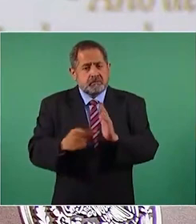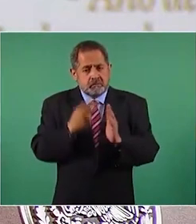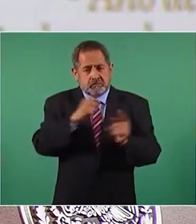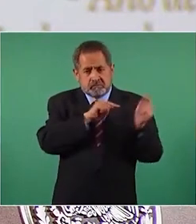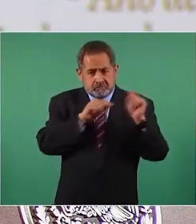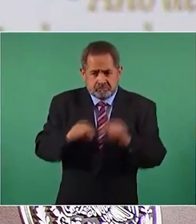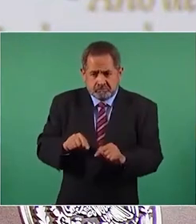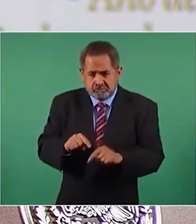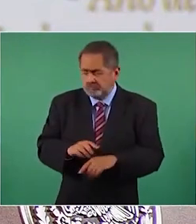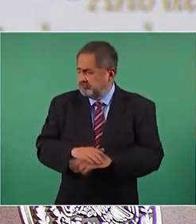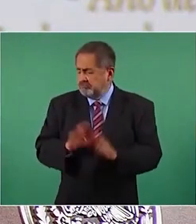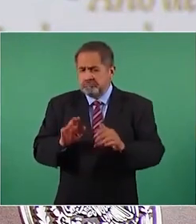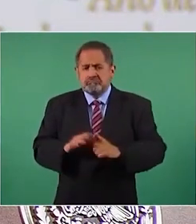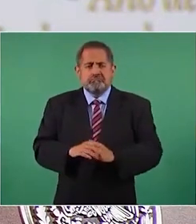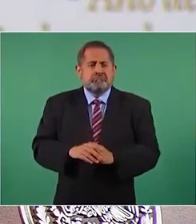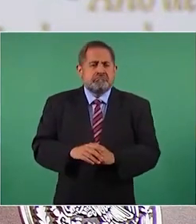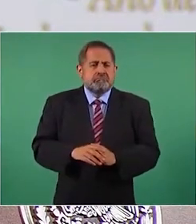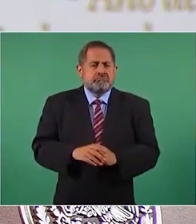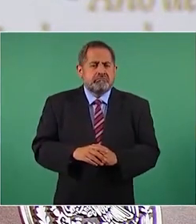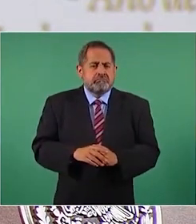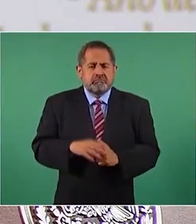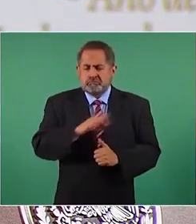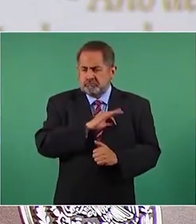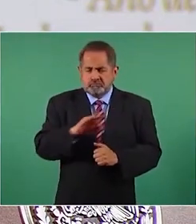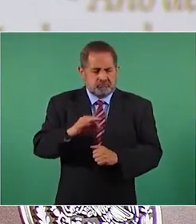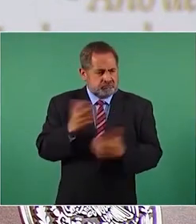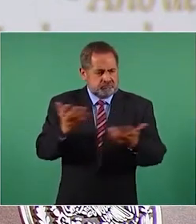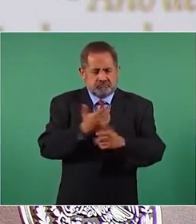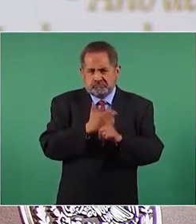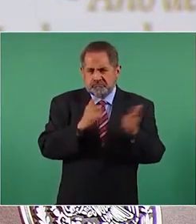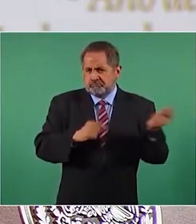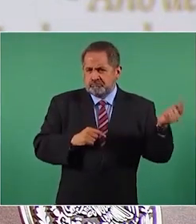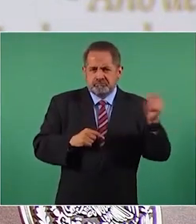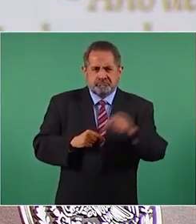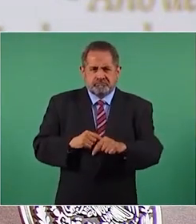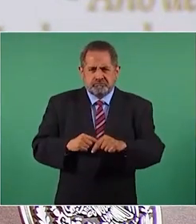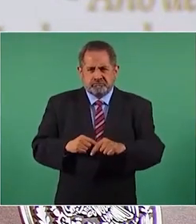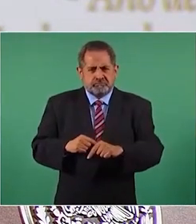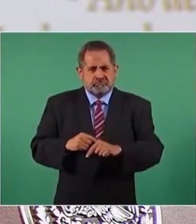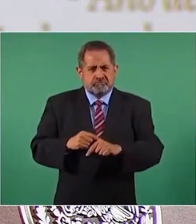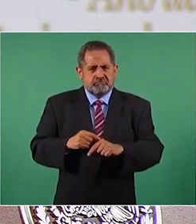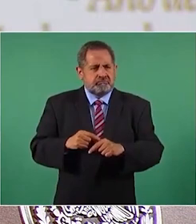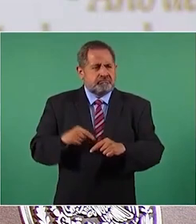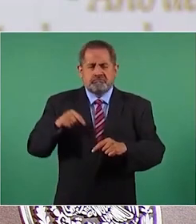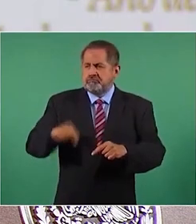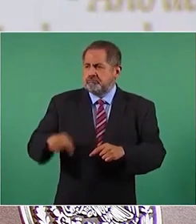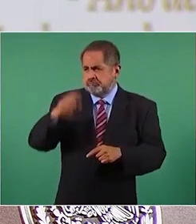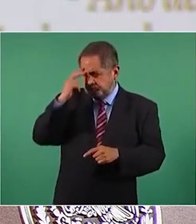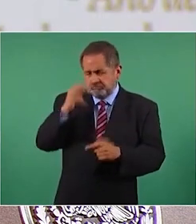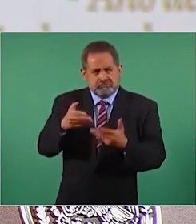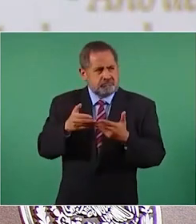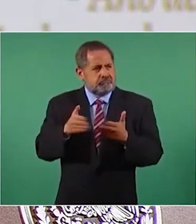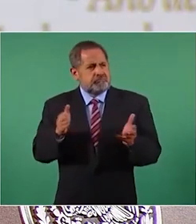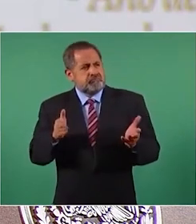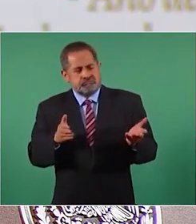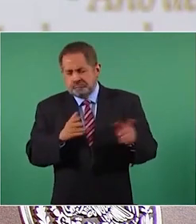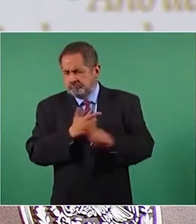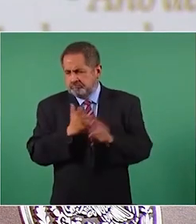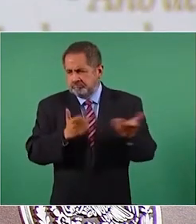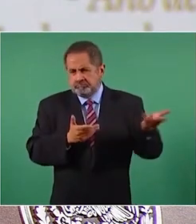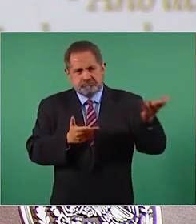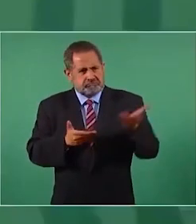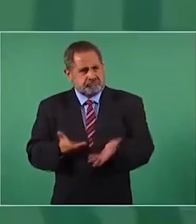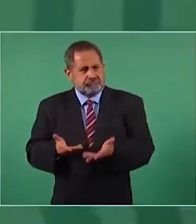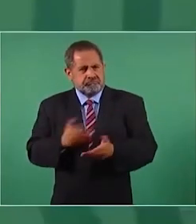lo puede hacer, están abiertas las puertas